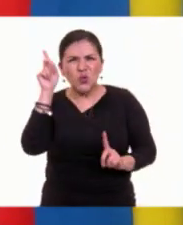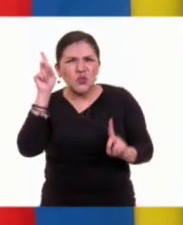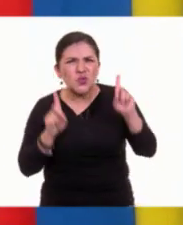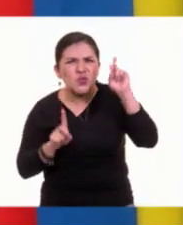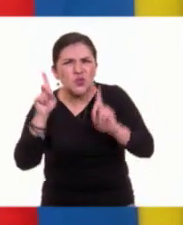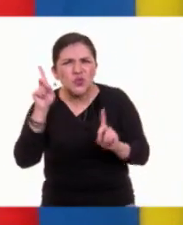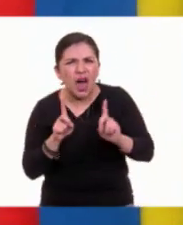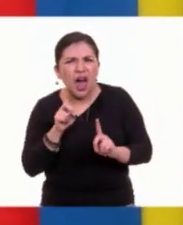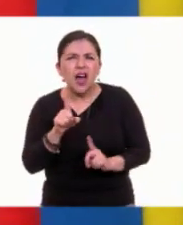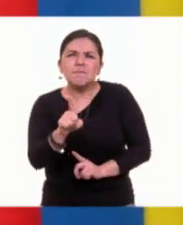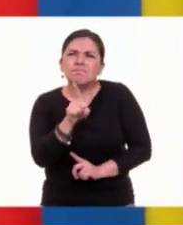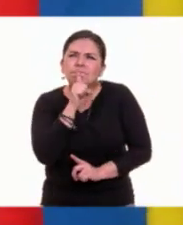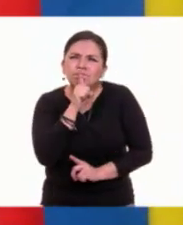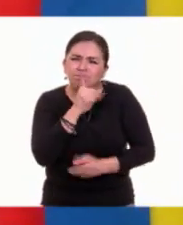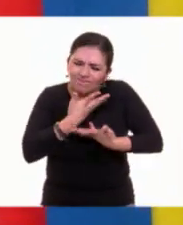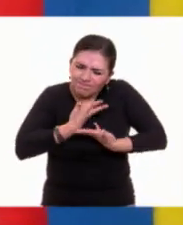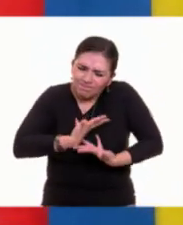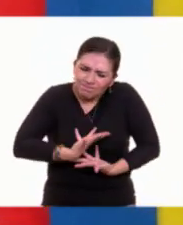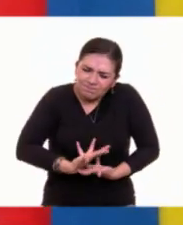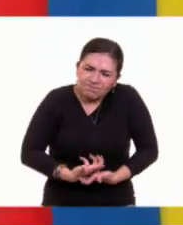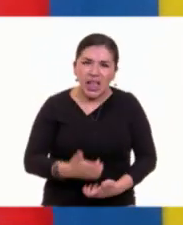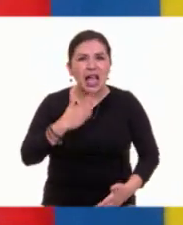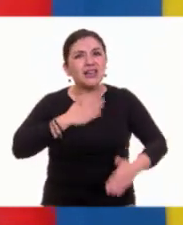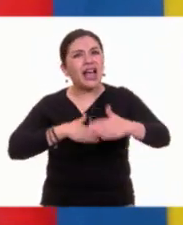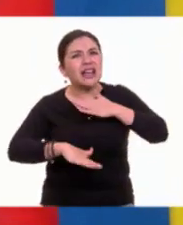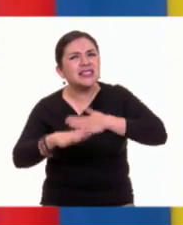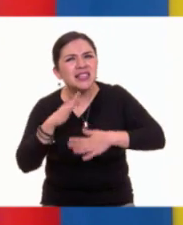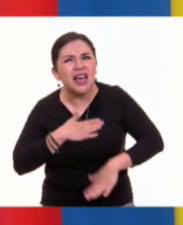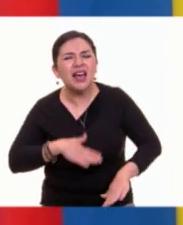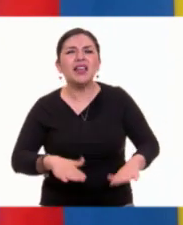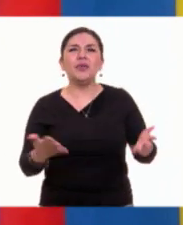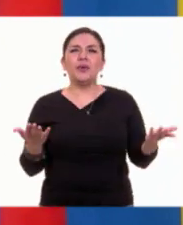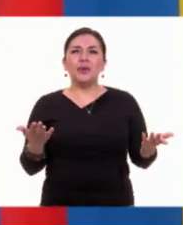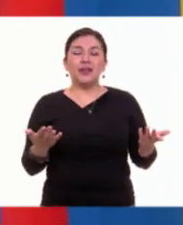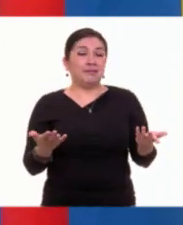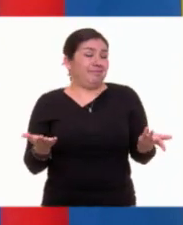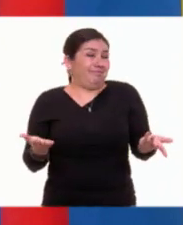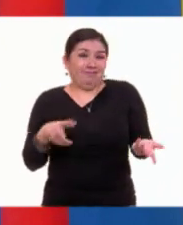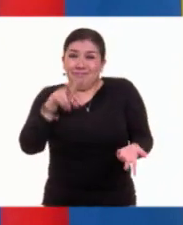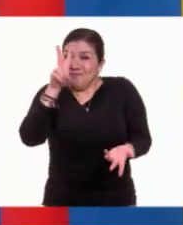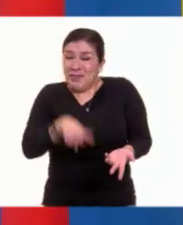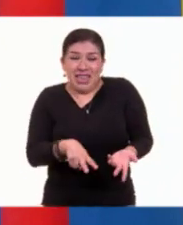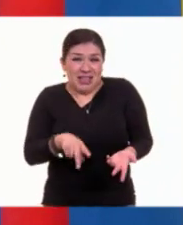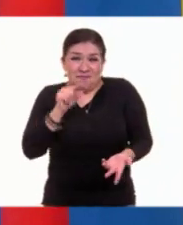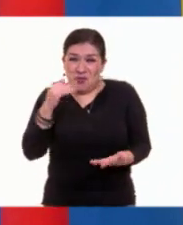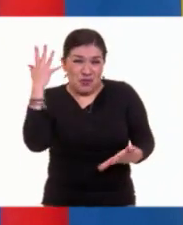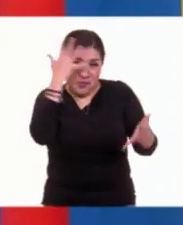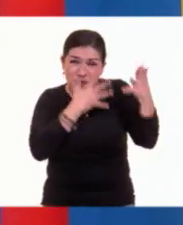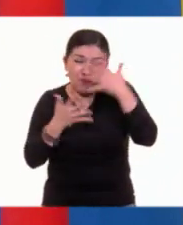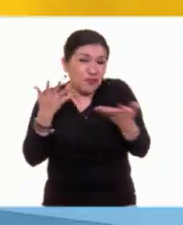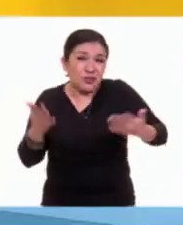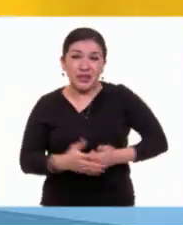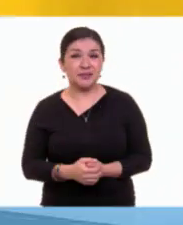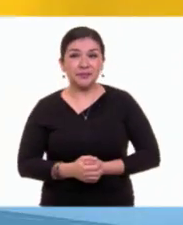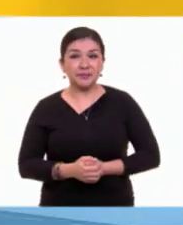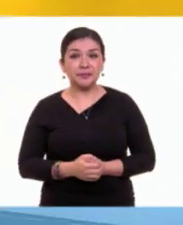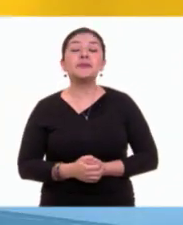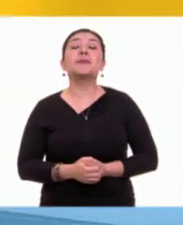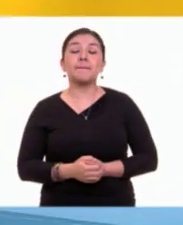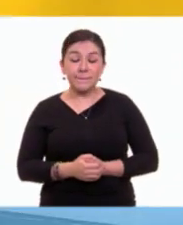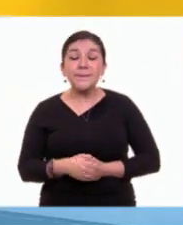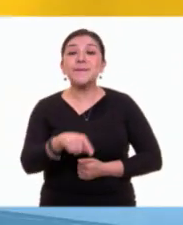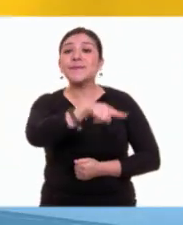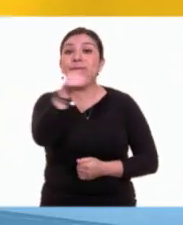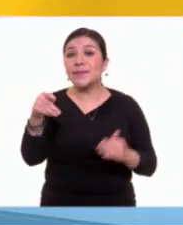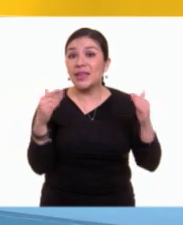desolación, cansancio, sin sentido. No, la verdad, no sé con certeza. En